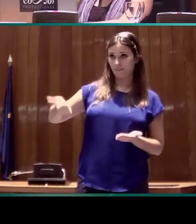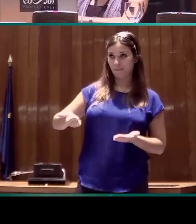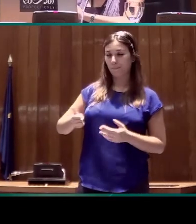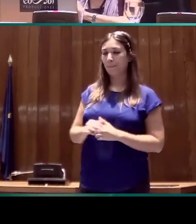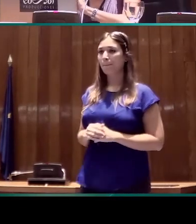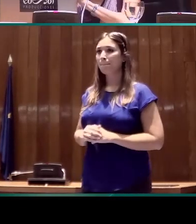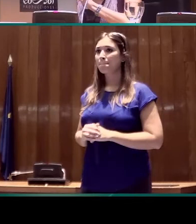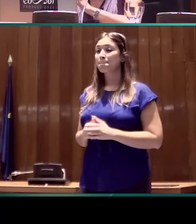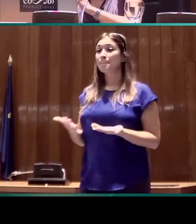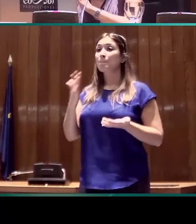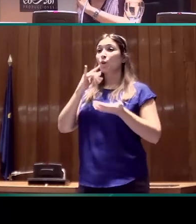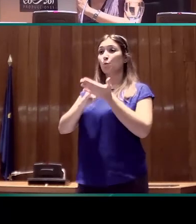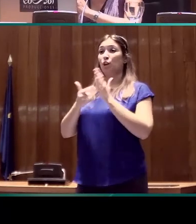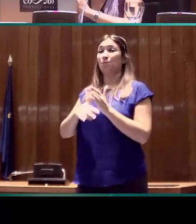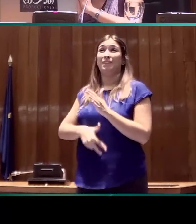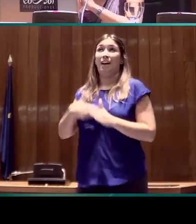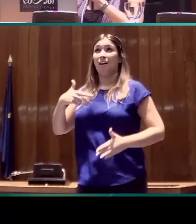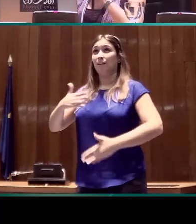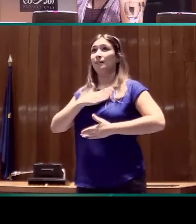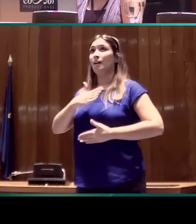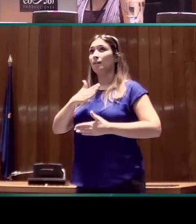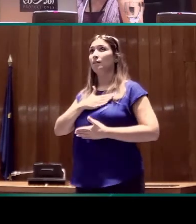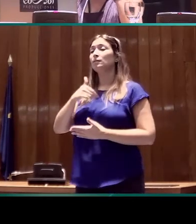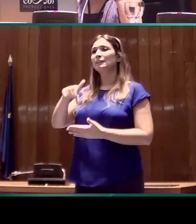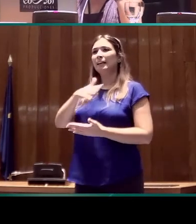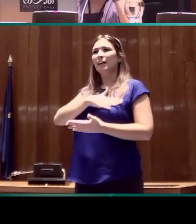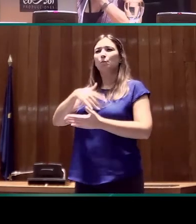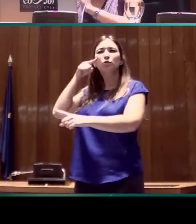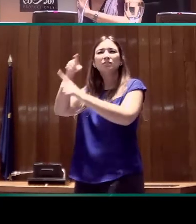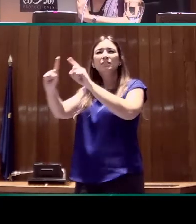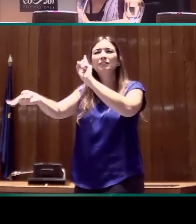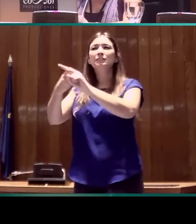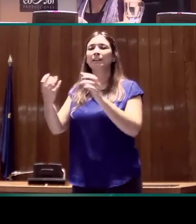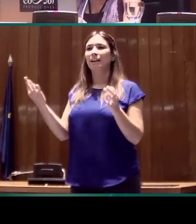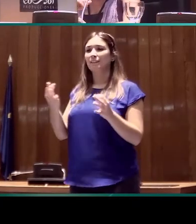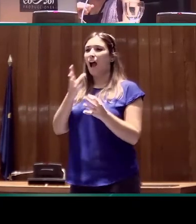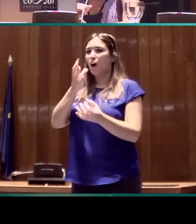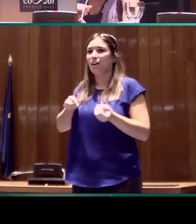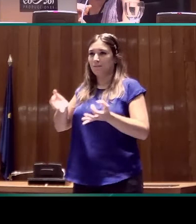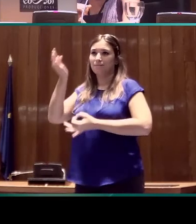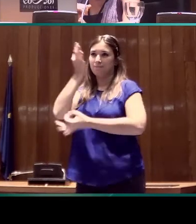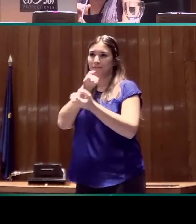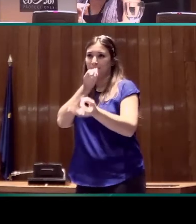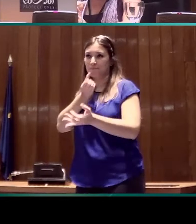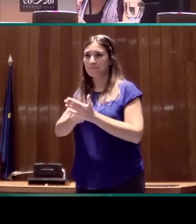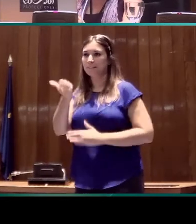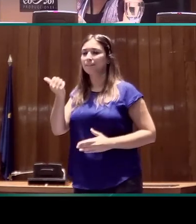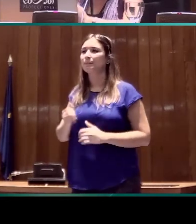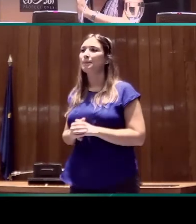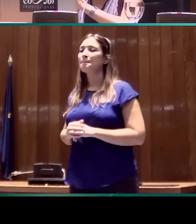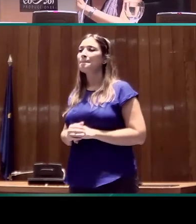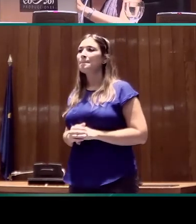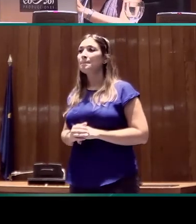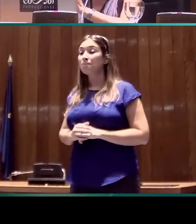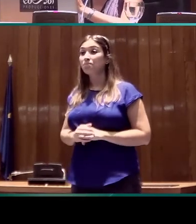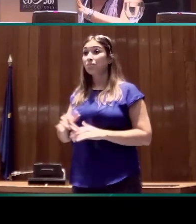El proyecto general al cual queremos llegar es el que os voy a describir ahora. En principio,